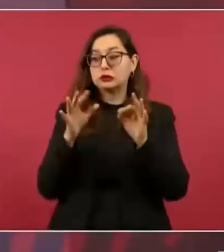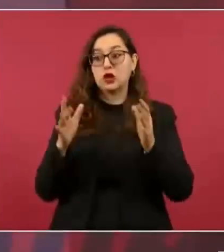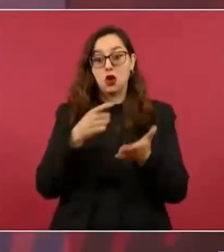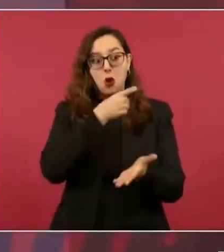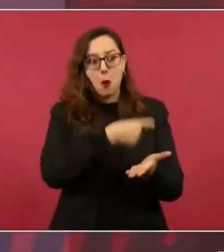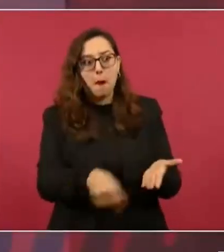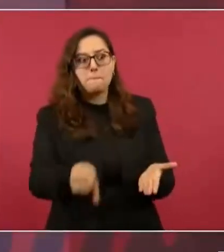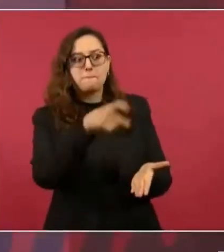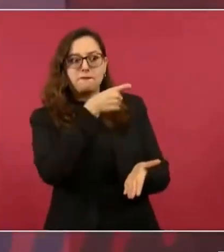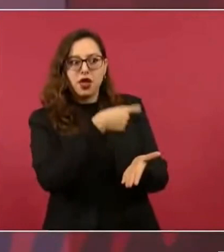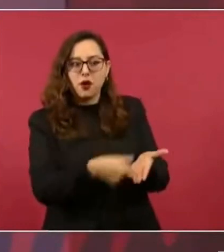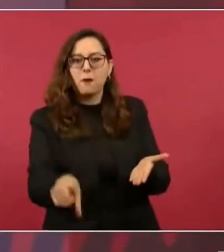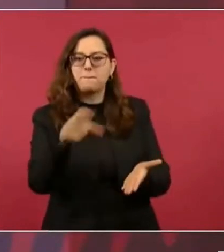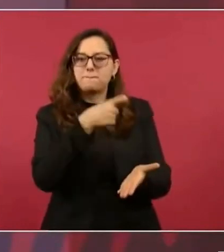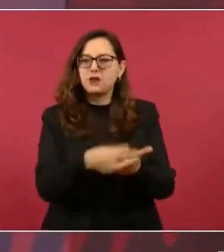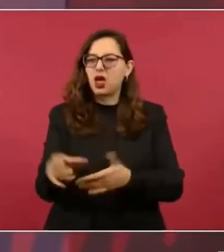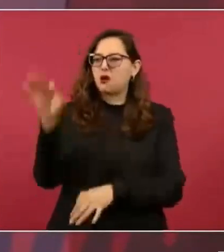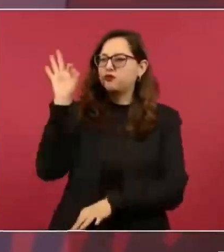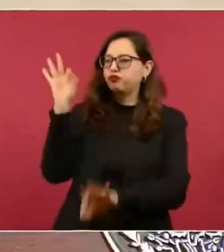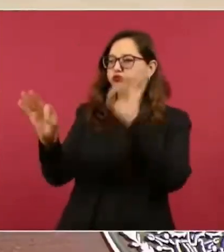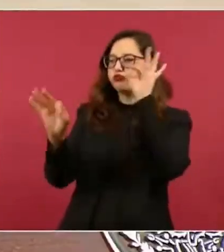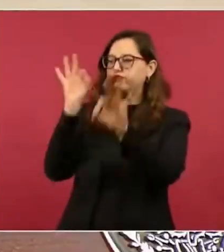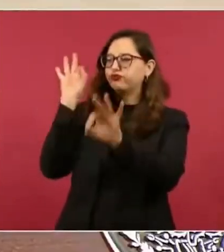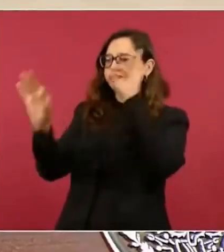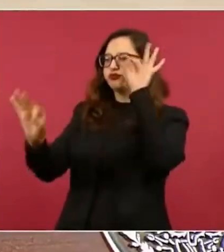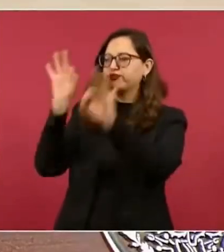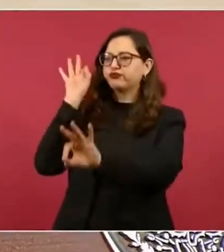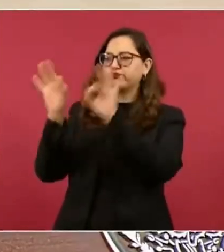de lujo barato